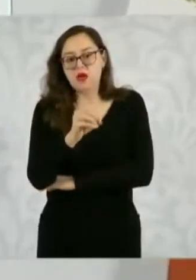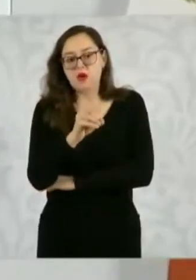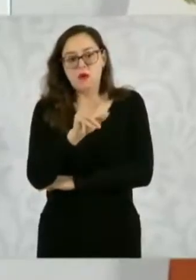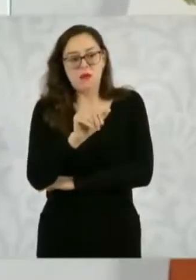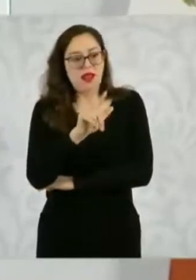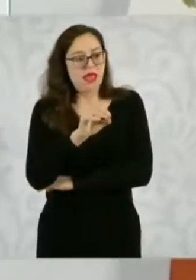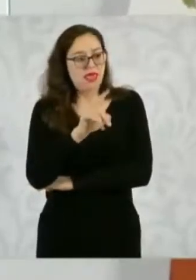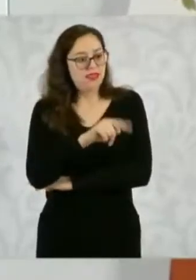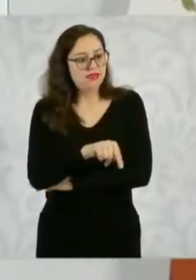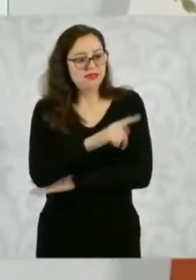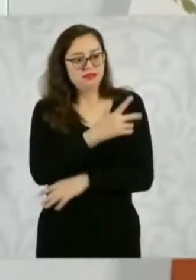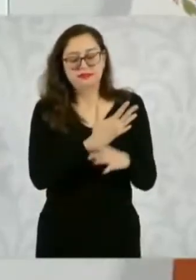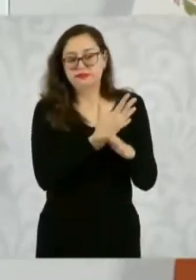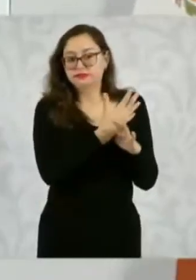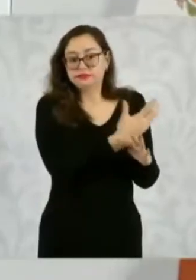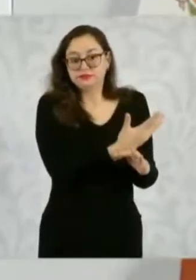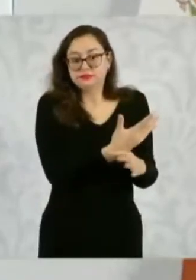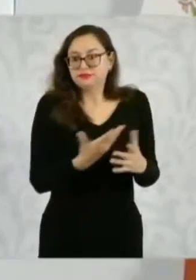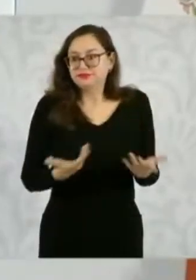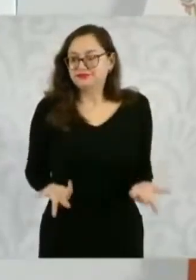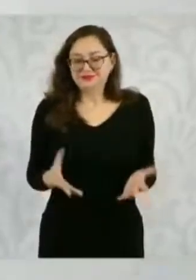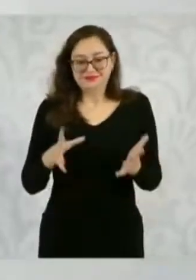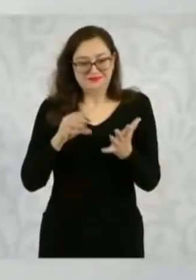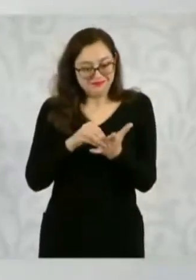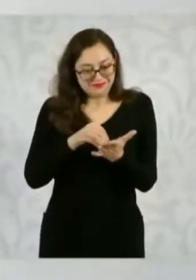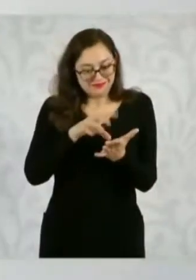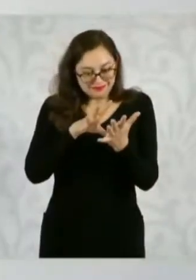no hay, ya es constitucional.